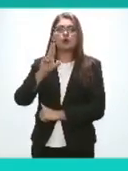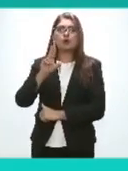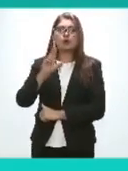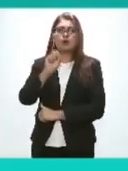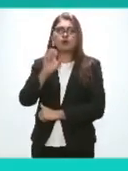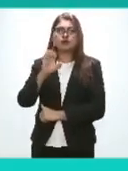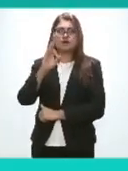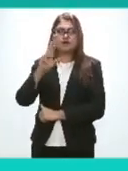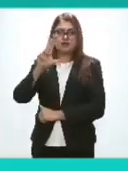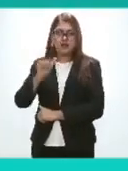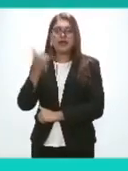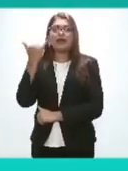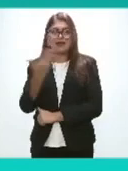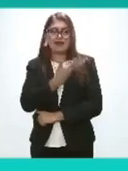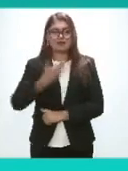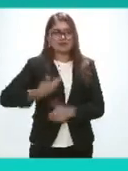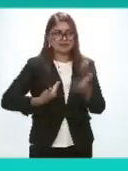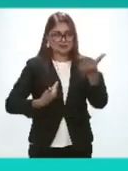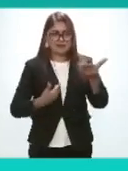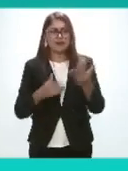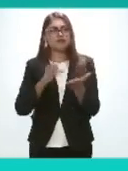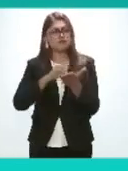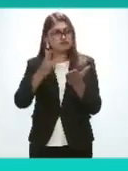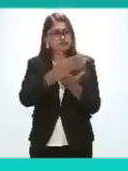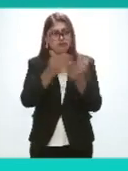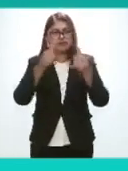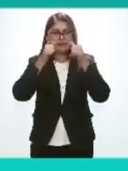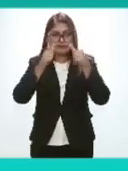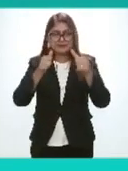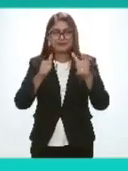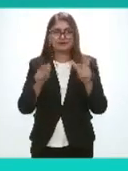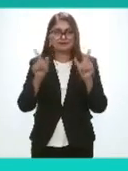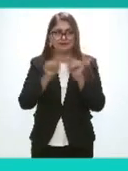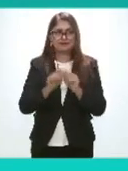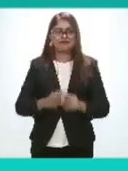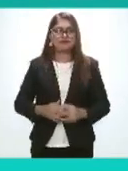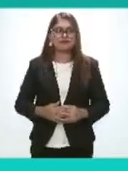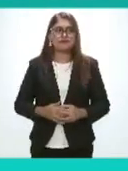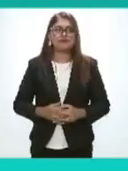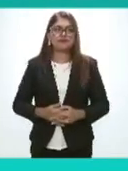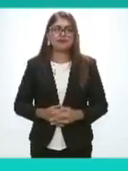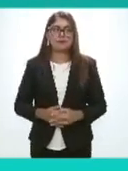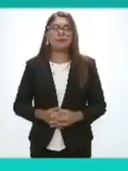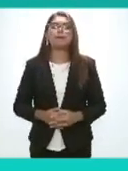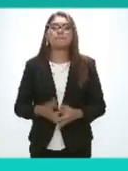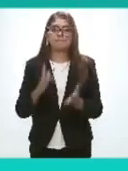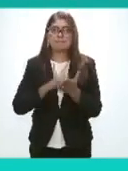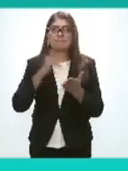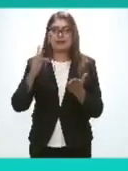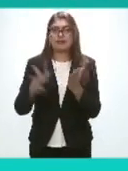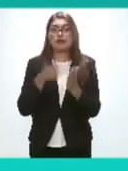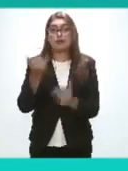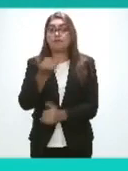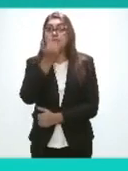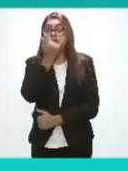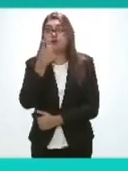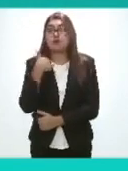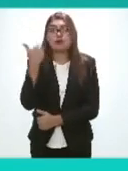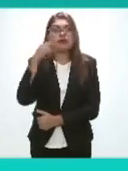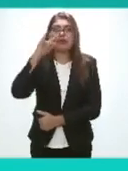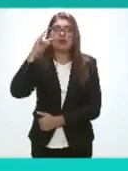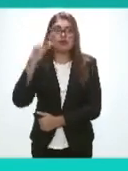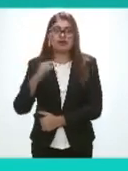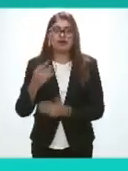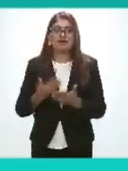presidenta muchísimas gracias por su atención gracias comisionado alcalá y una disculpa nuevamente no no no había